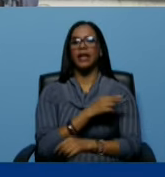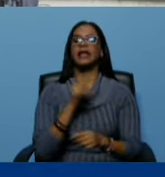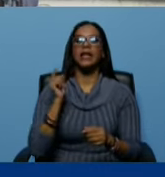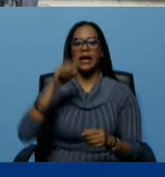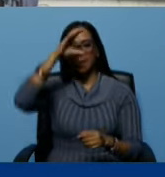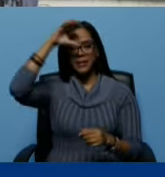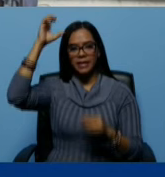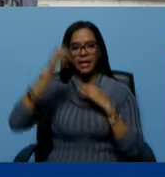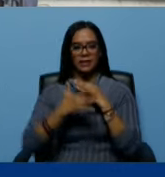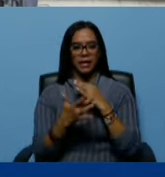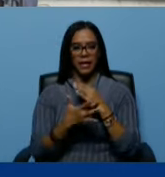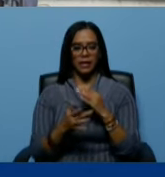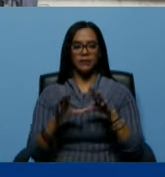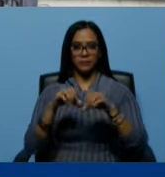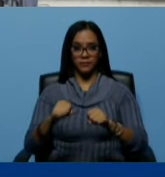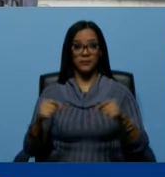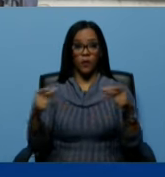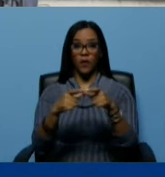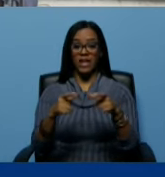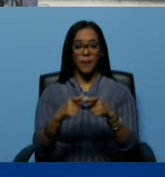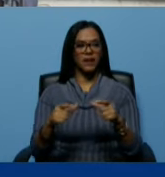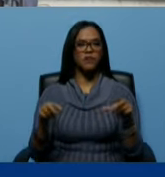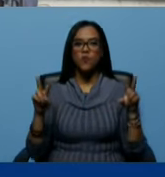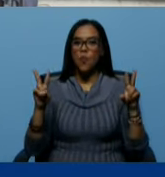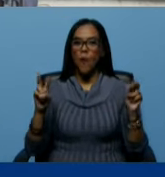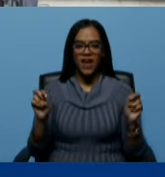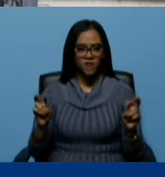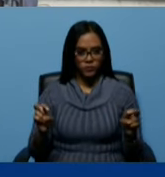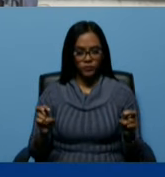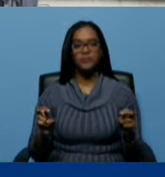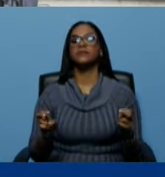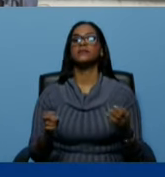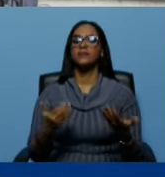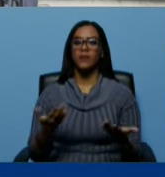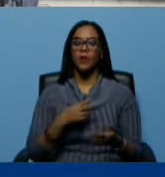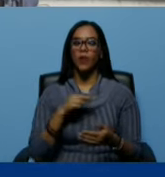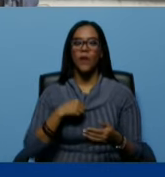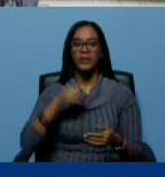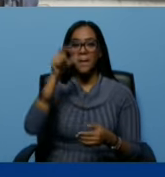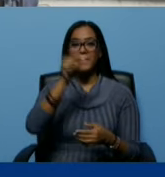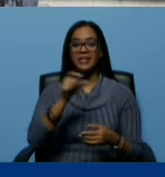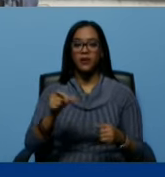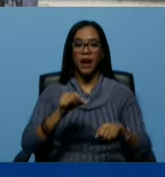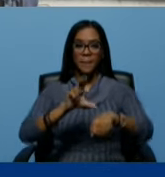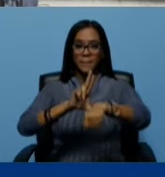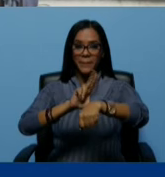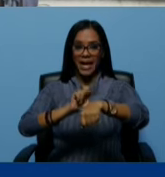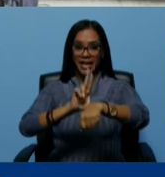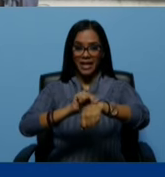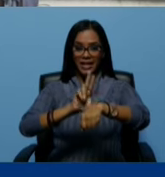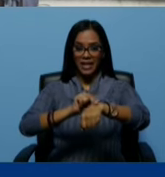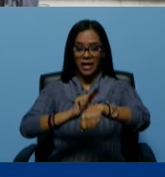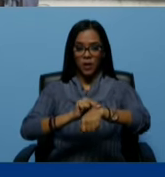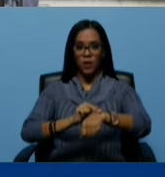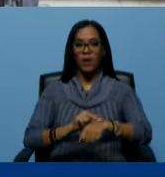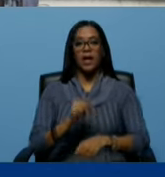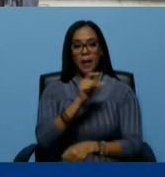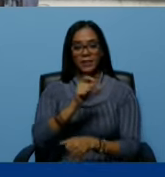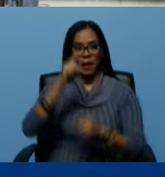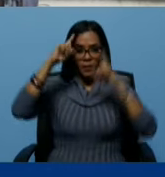técnica instalada con equipos de última tecnología y con nuestro personal médico y personal profesional